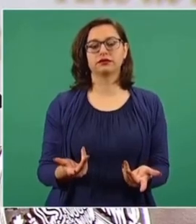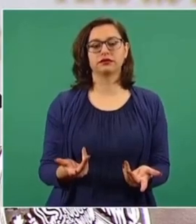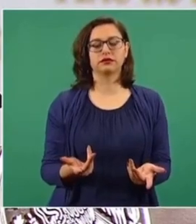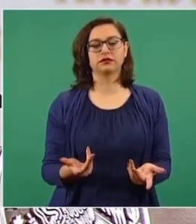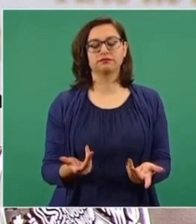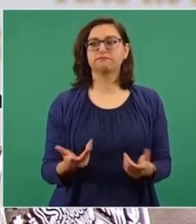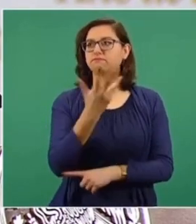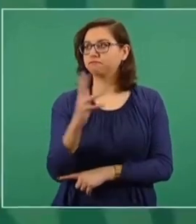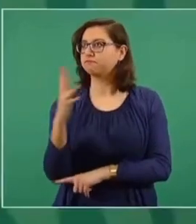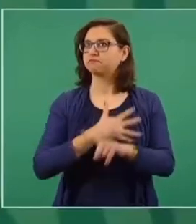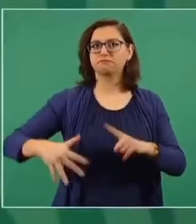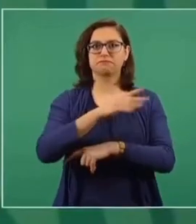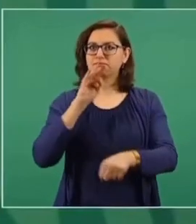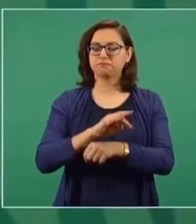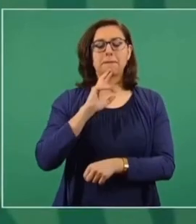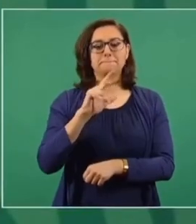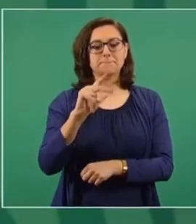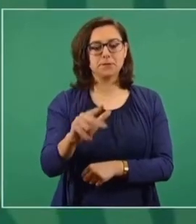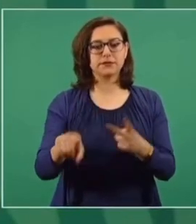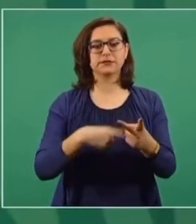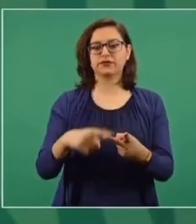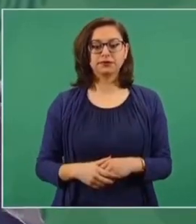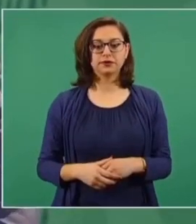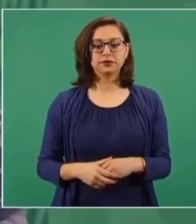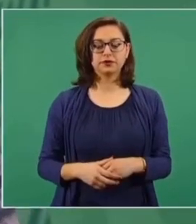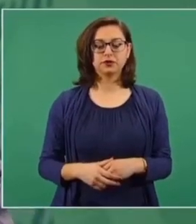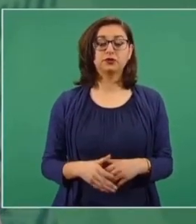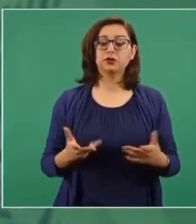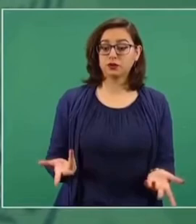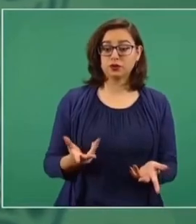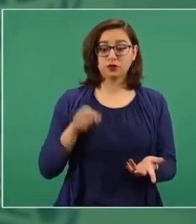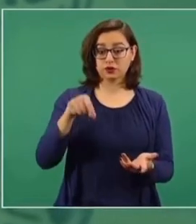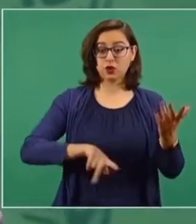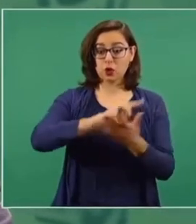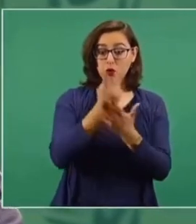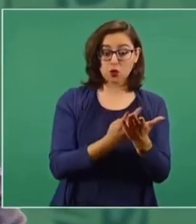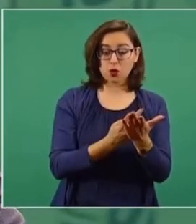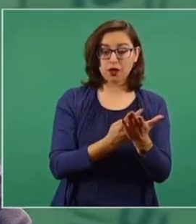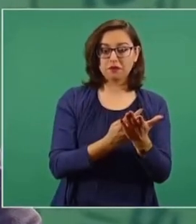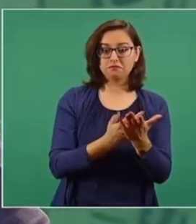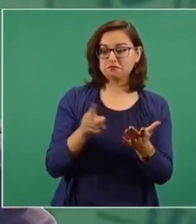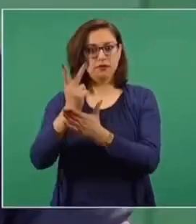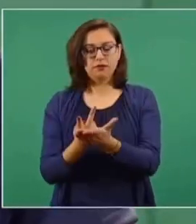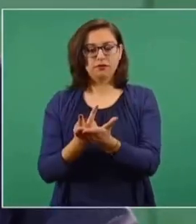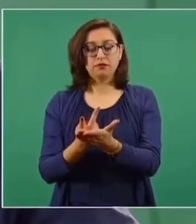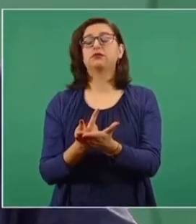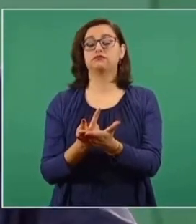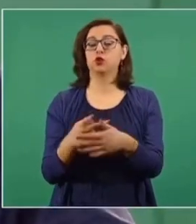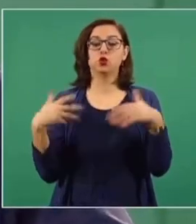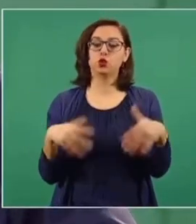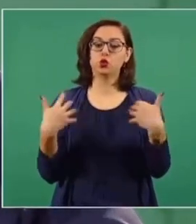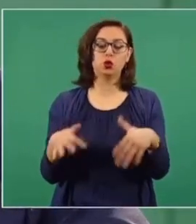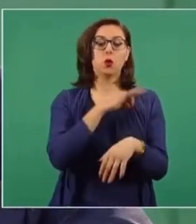el medio ambiente, crear empleos. Entonces, si ese programa se amplía a Centroamérica, podría